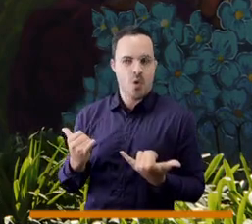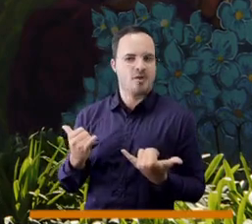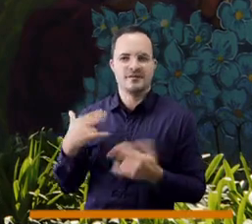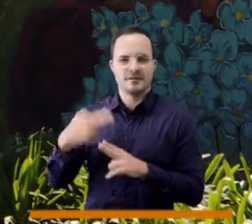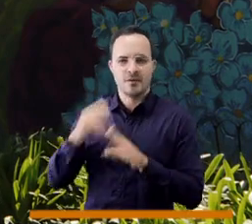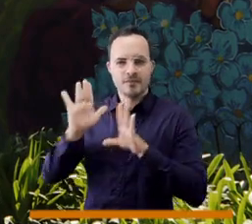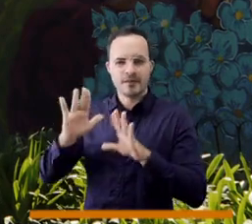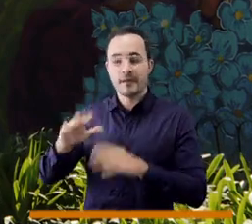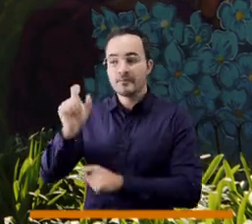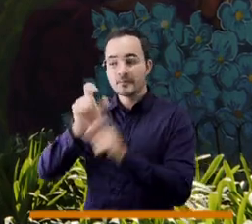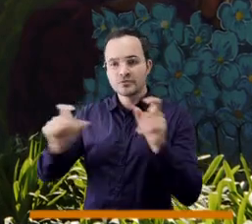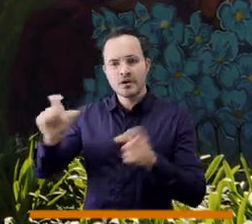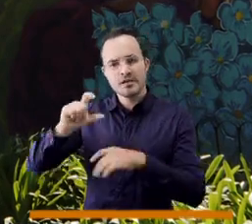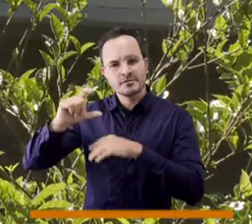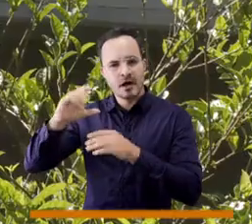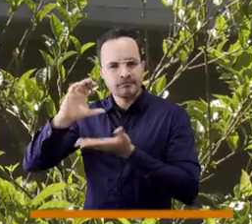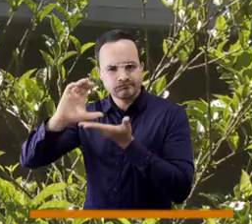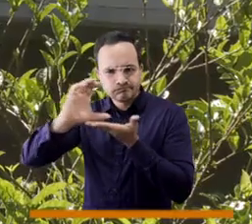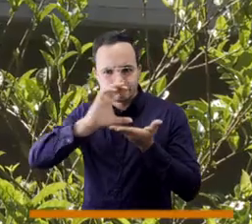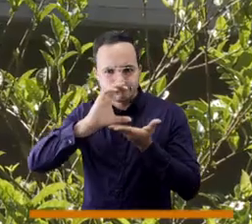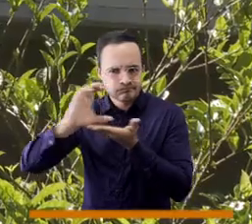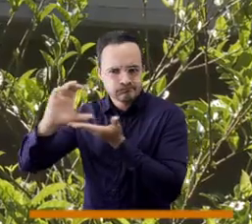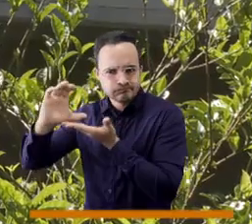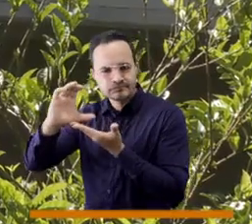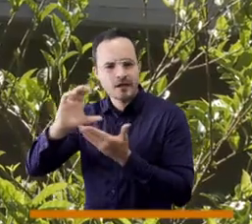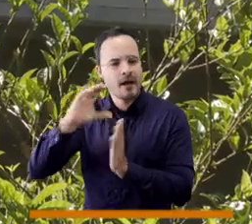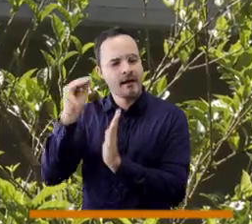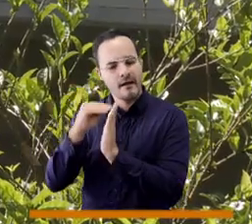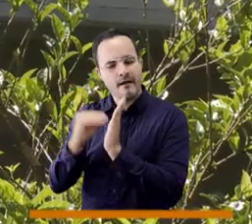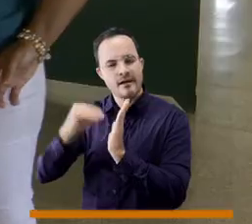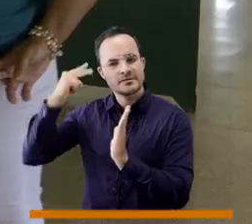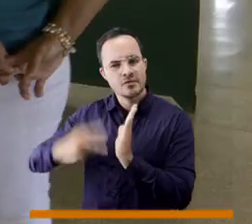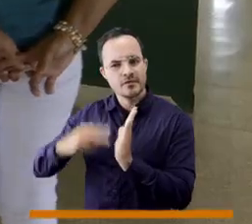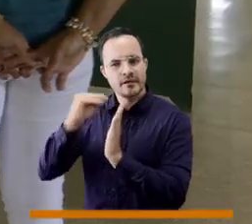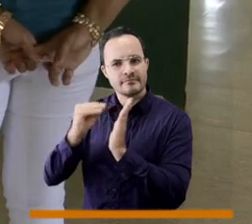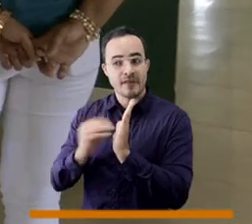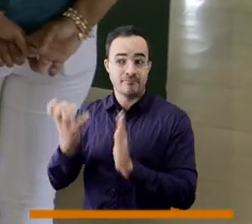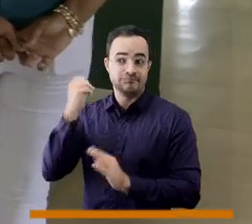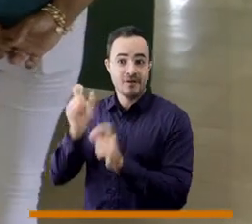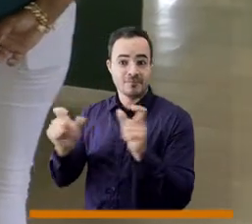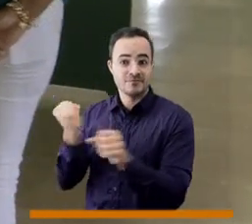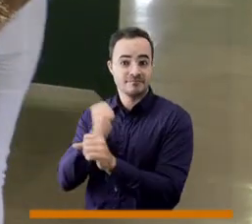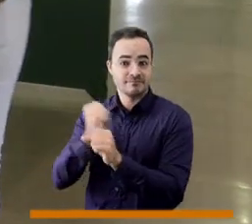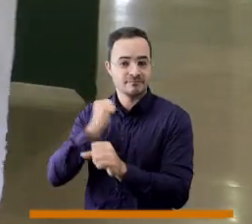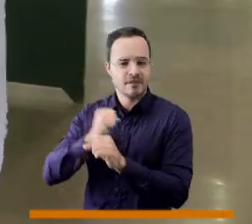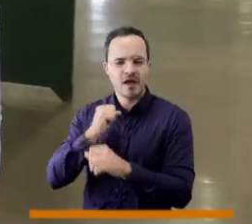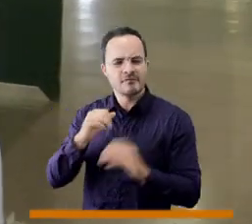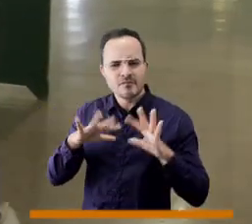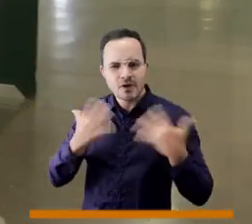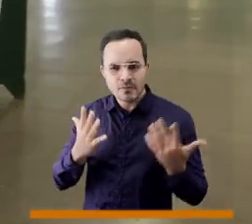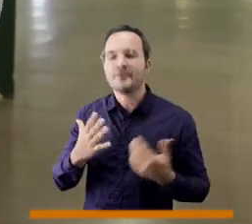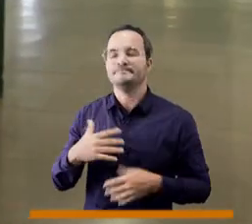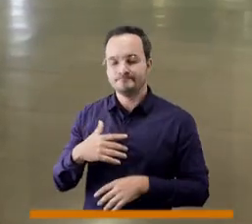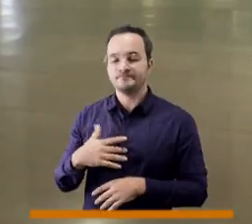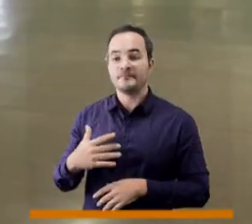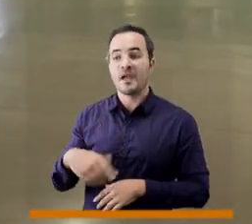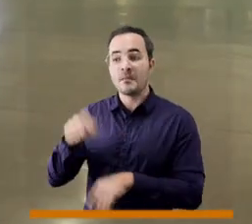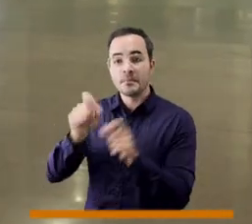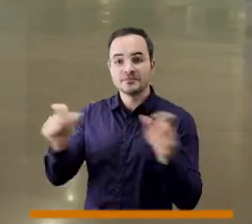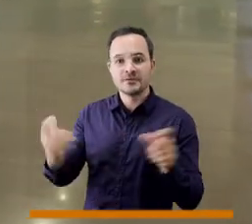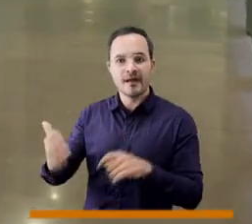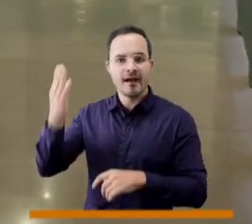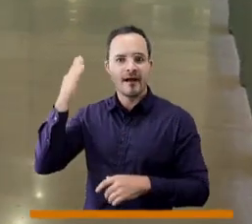fotógrafos cronistas de su tiempo y es una exposición muy bonita porque digamos retratan a través del lente esos